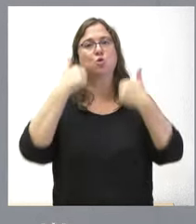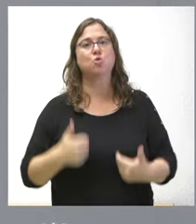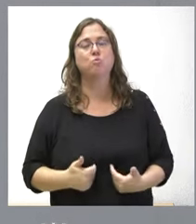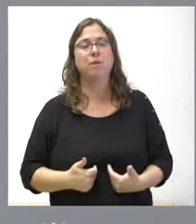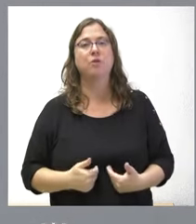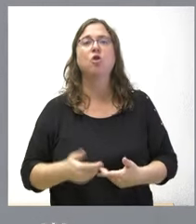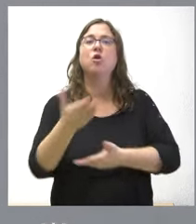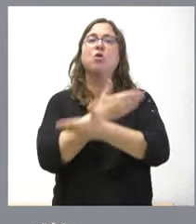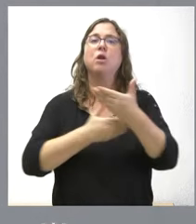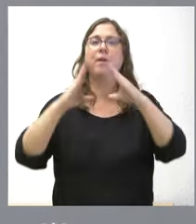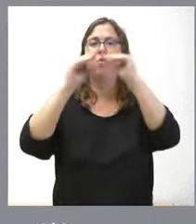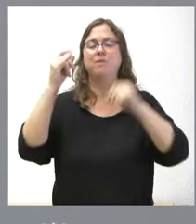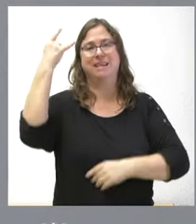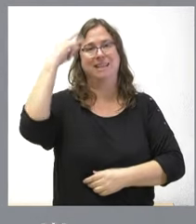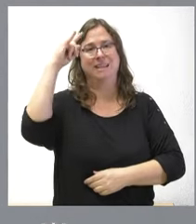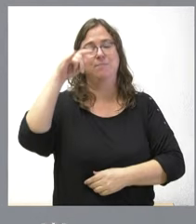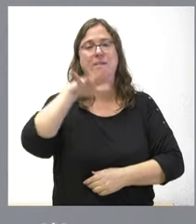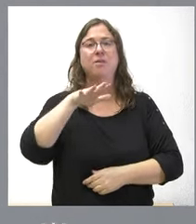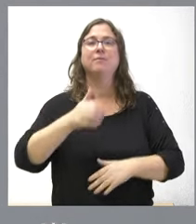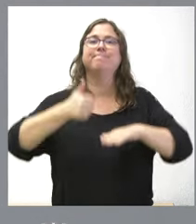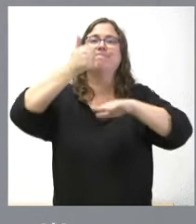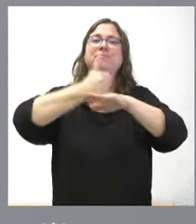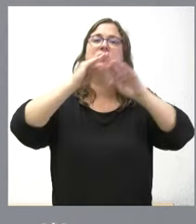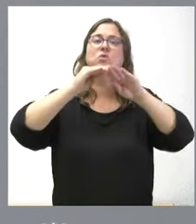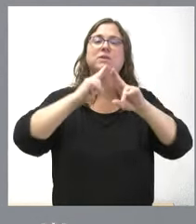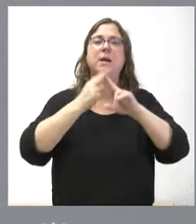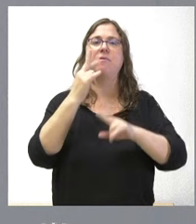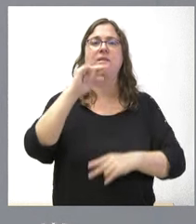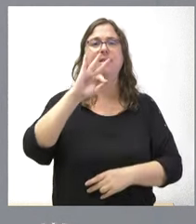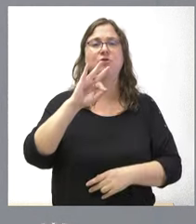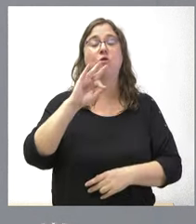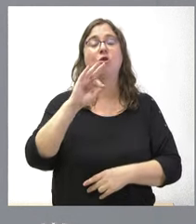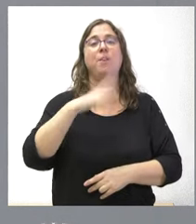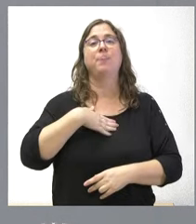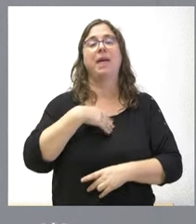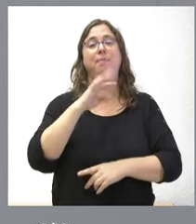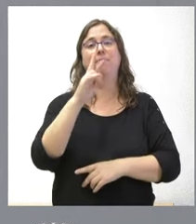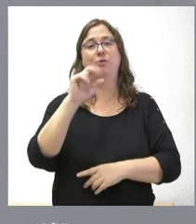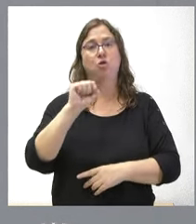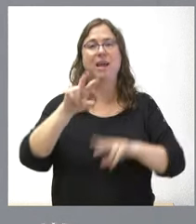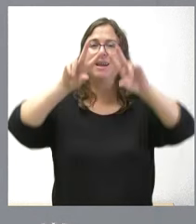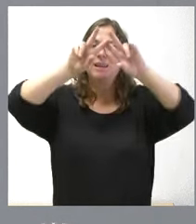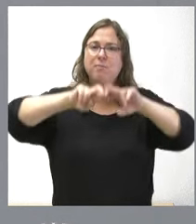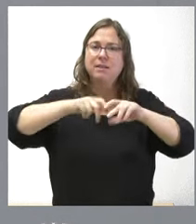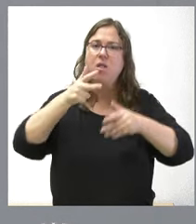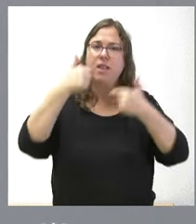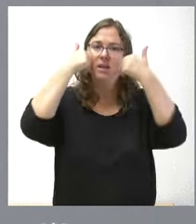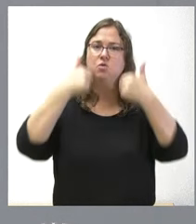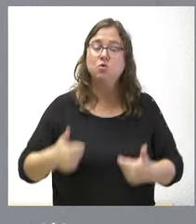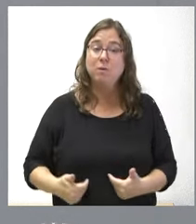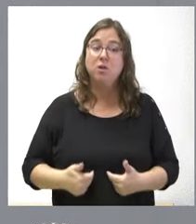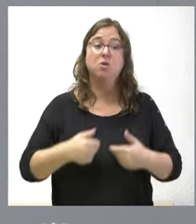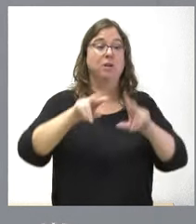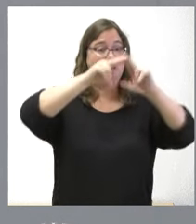Universidad de Salamanca en la Cátedra Francisco de Vitoria. Se impulsa la investigación en derechos humanos, contribuyendo a la difusión de los resultados